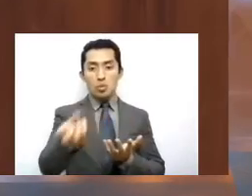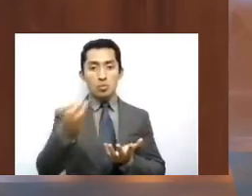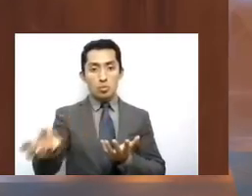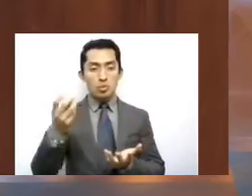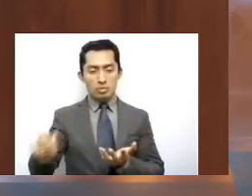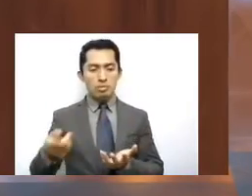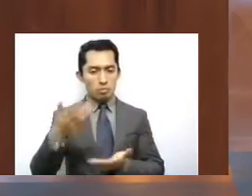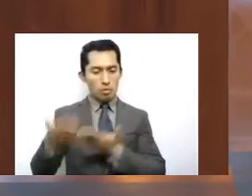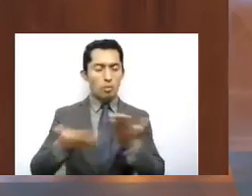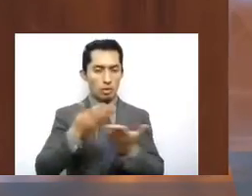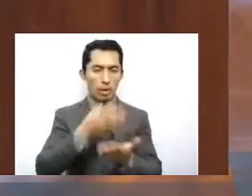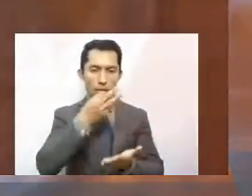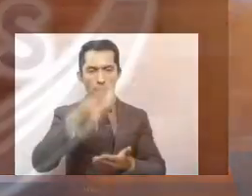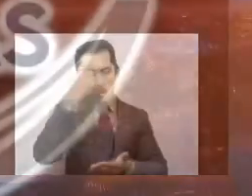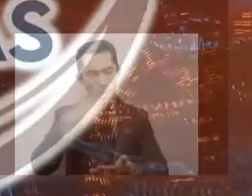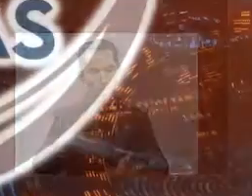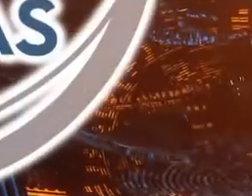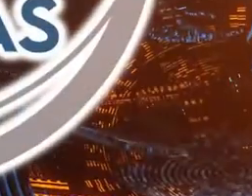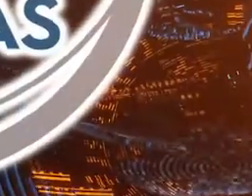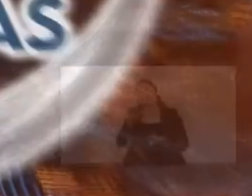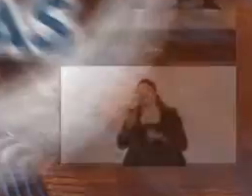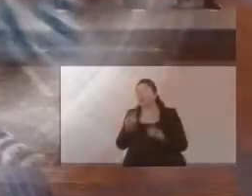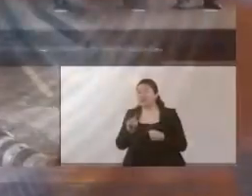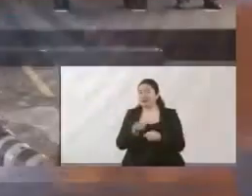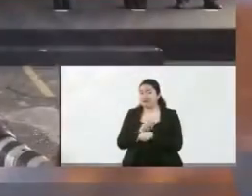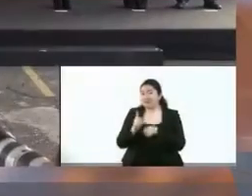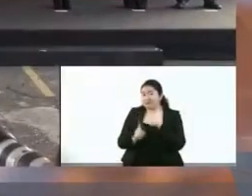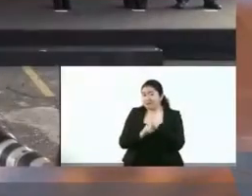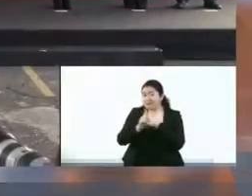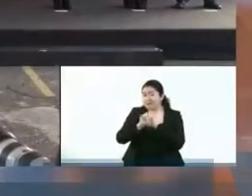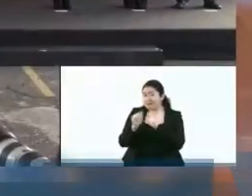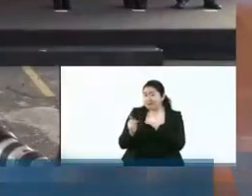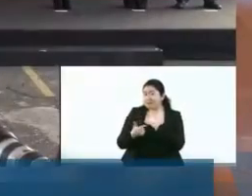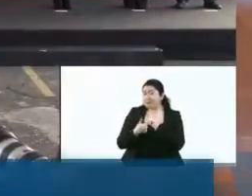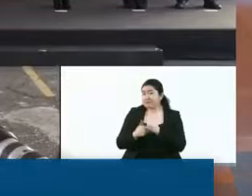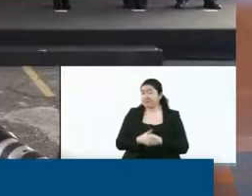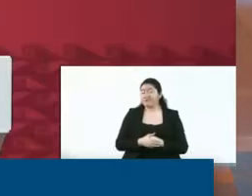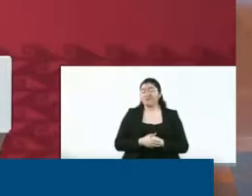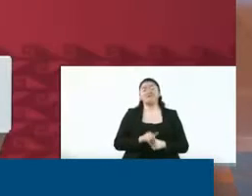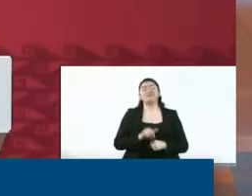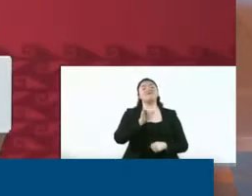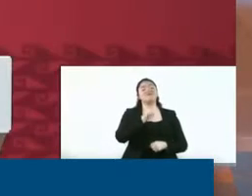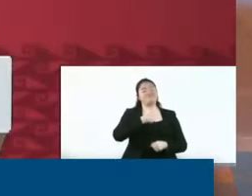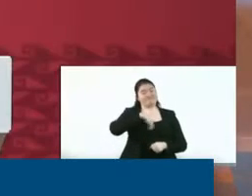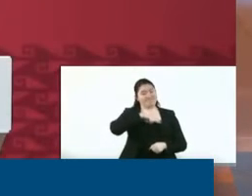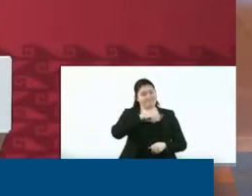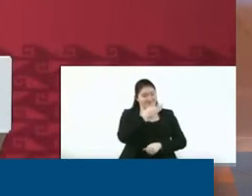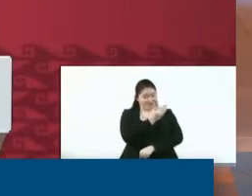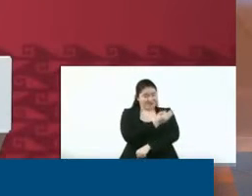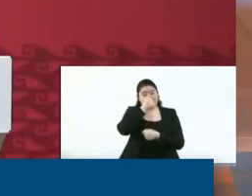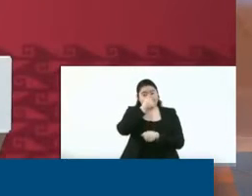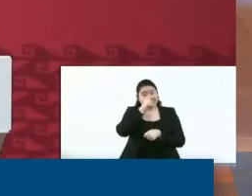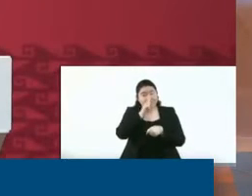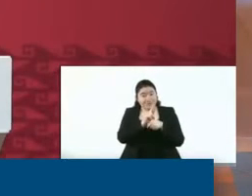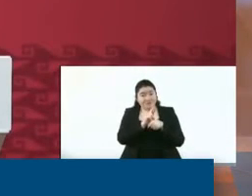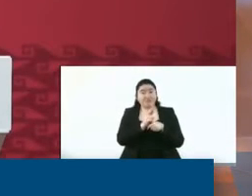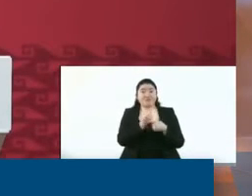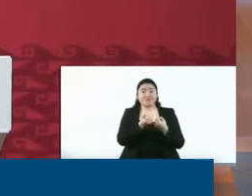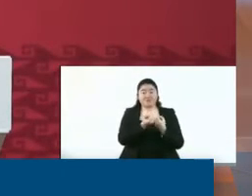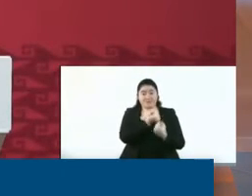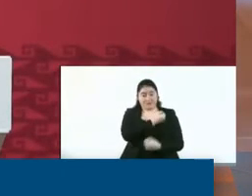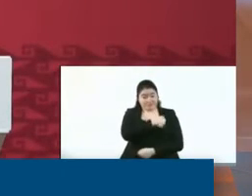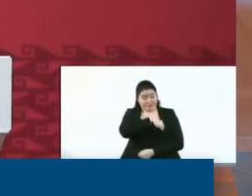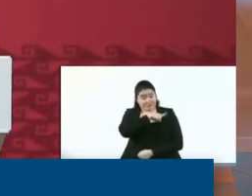del Estado de México, pues no mandó dinero. En la tarde vamos a hacer una revisión con Secretaría de Salud para ver